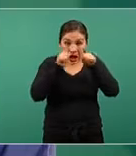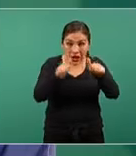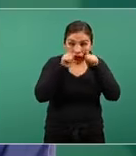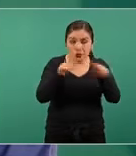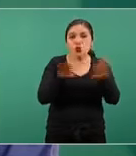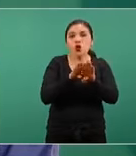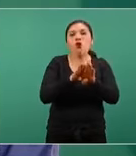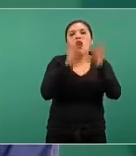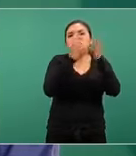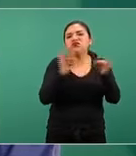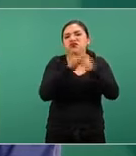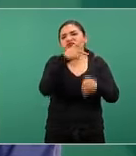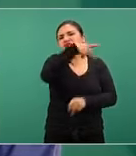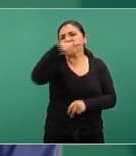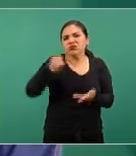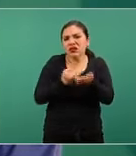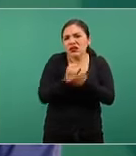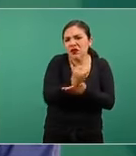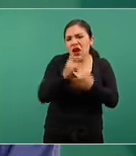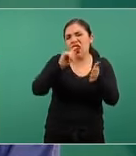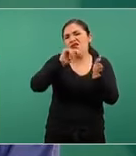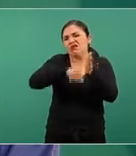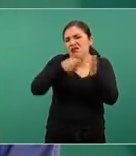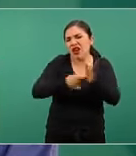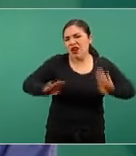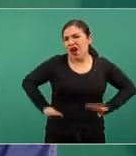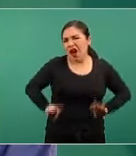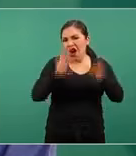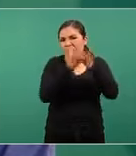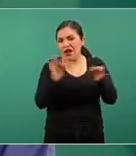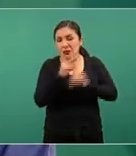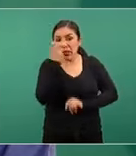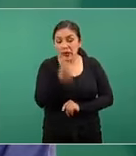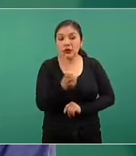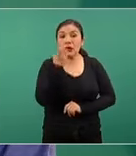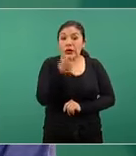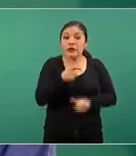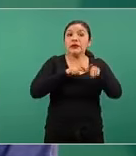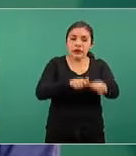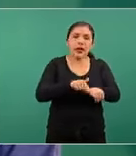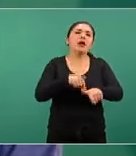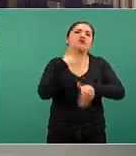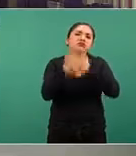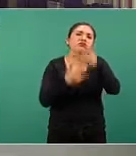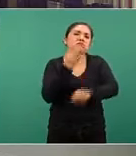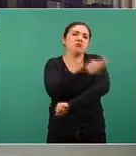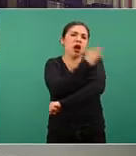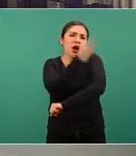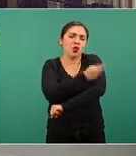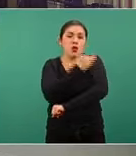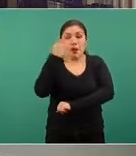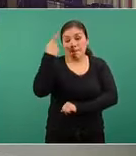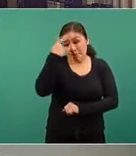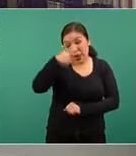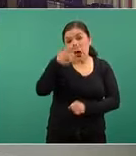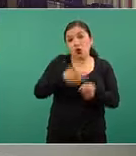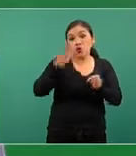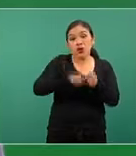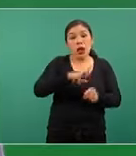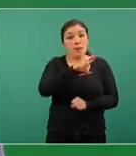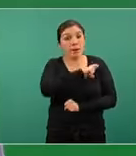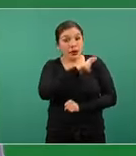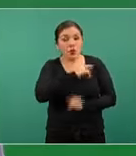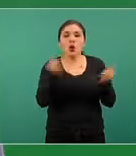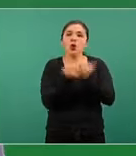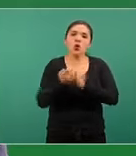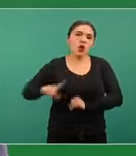explícitas de carácter técnico y esto personal seguirá siendo vacunado tanto en el sector público como en